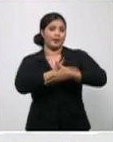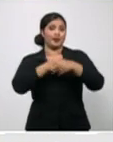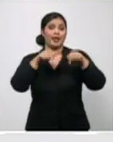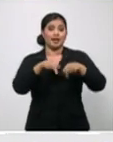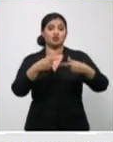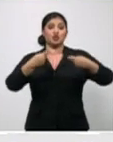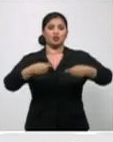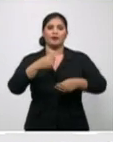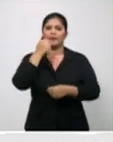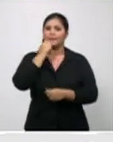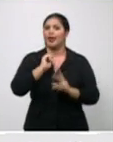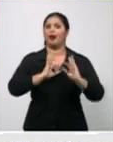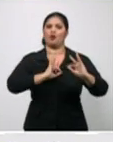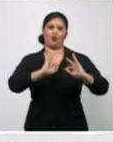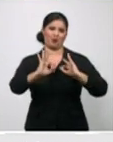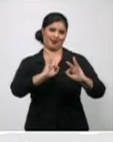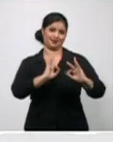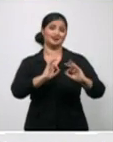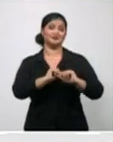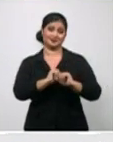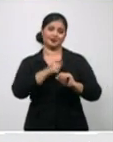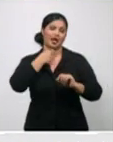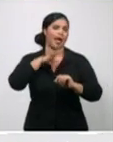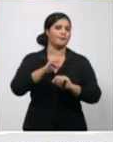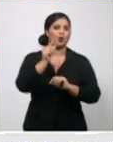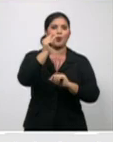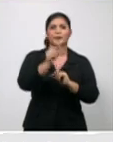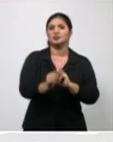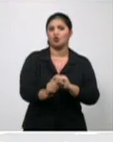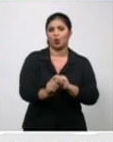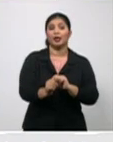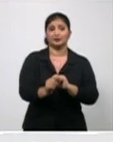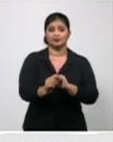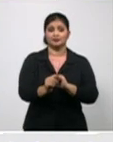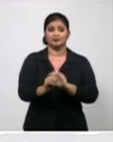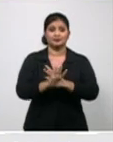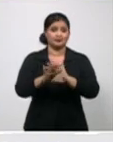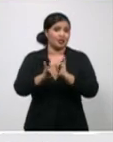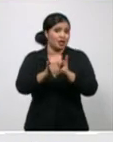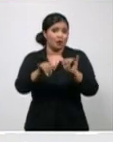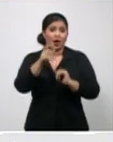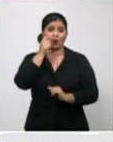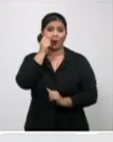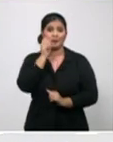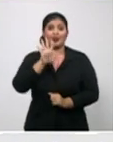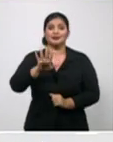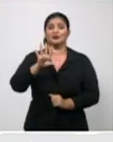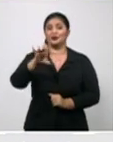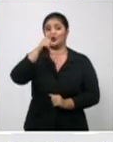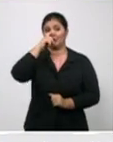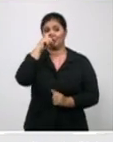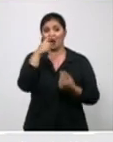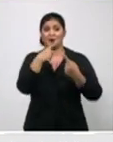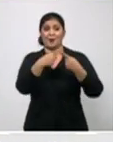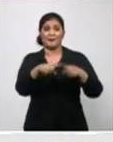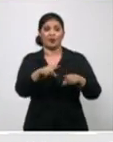insistimos en la protección de estas personas de mucho riesgo, insistimos en que